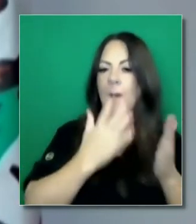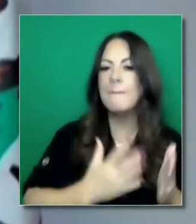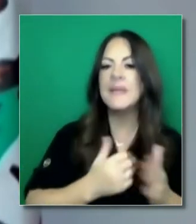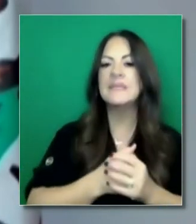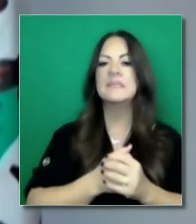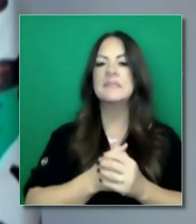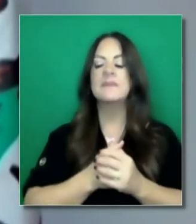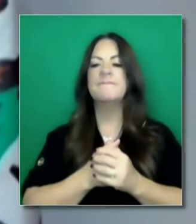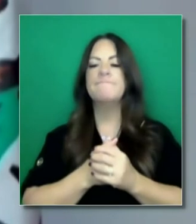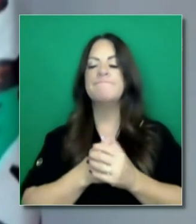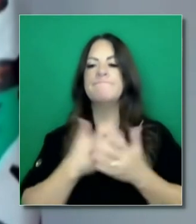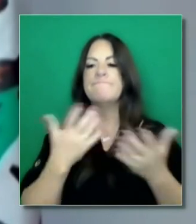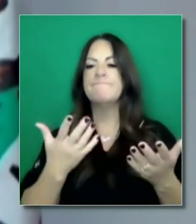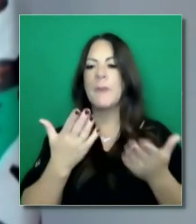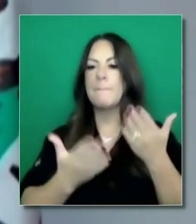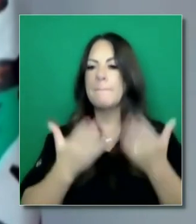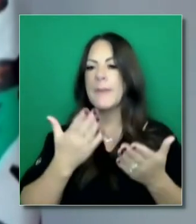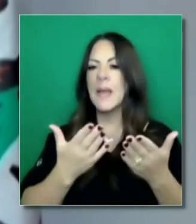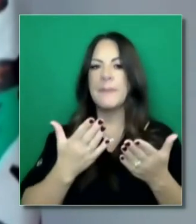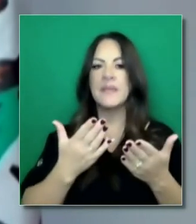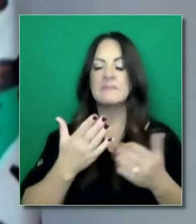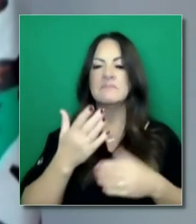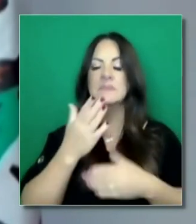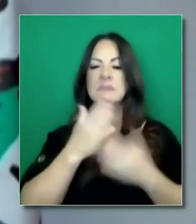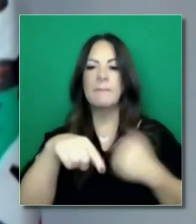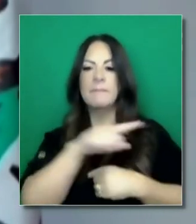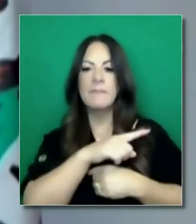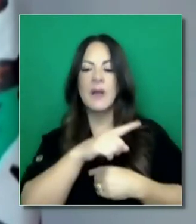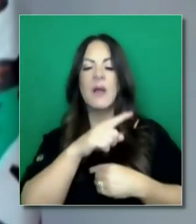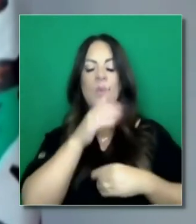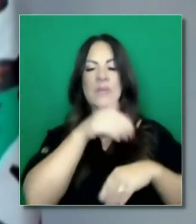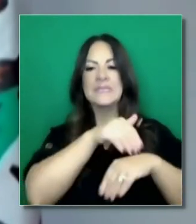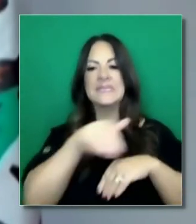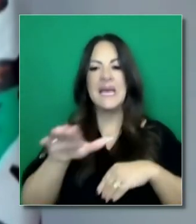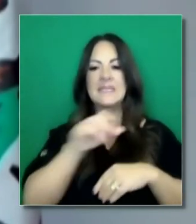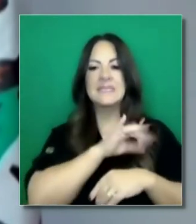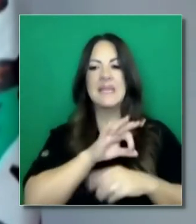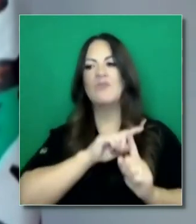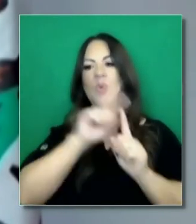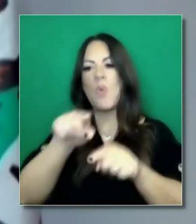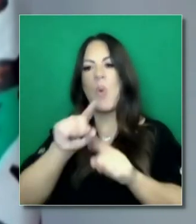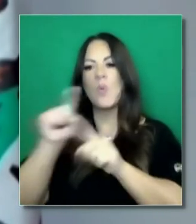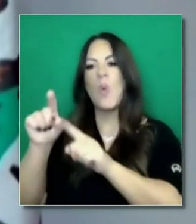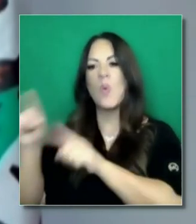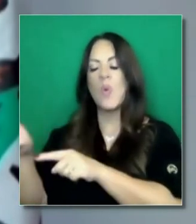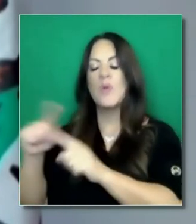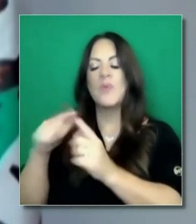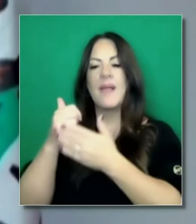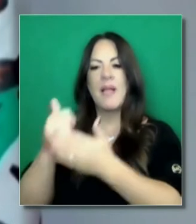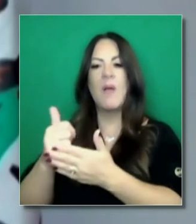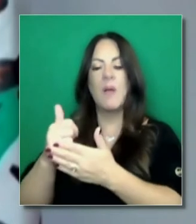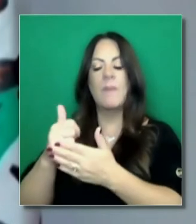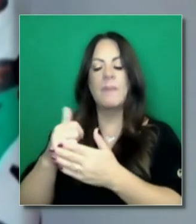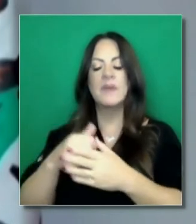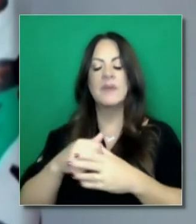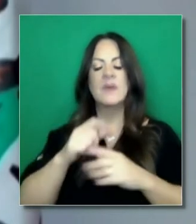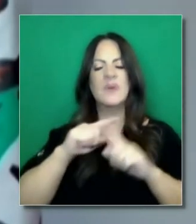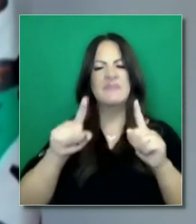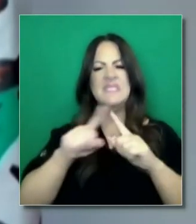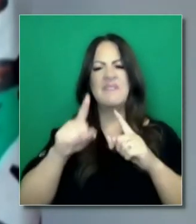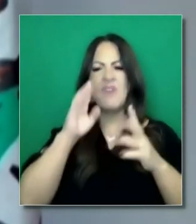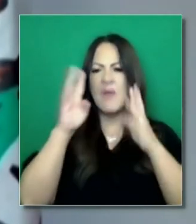viajeros, doctores o enfermeros interinos. Algunos están trayendo al personal que trabaja en cuidados